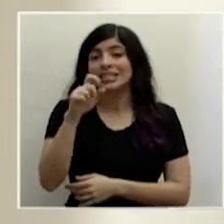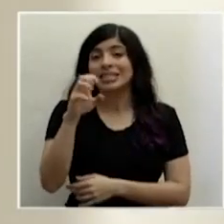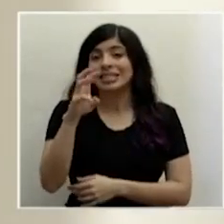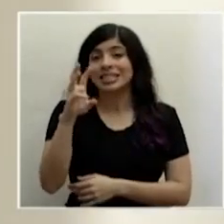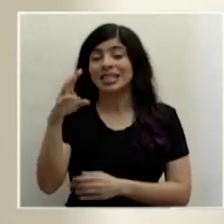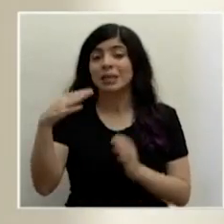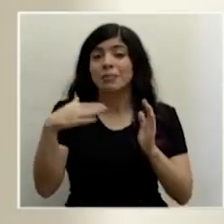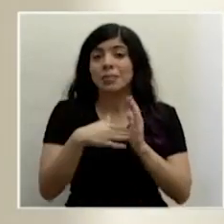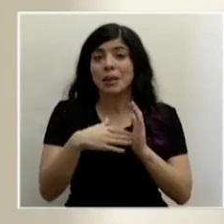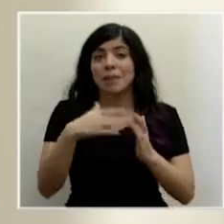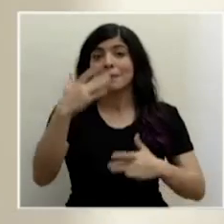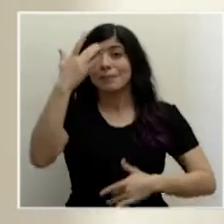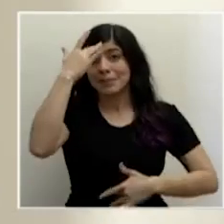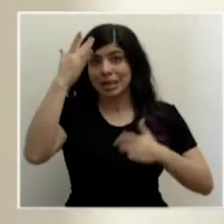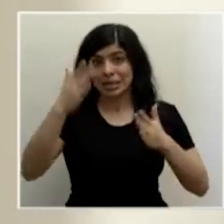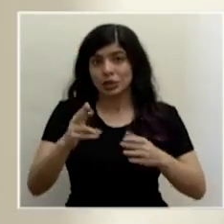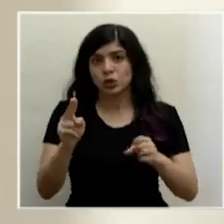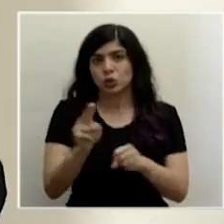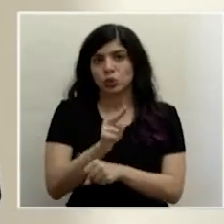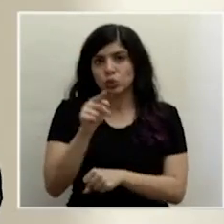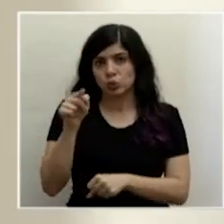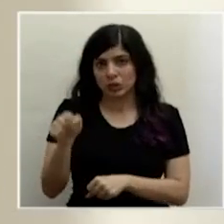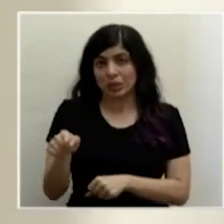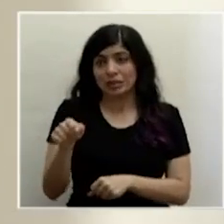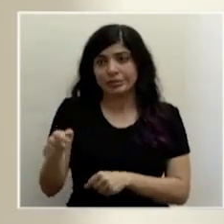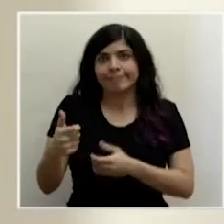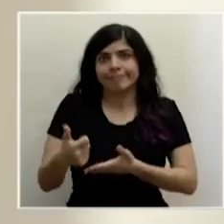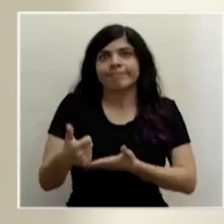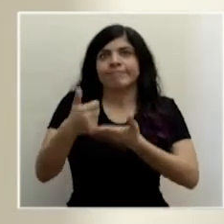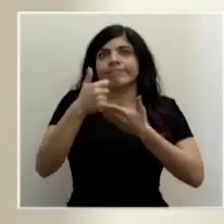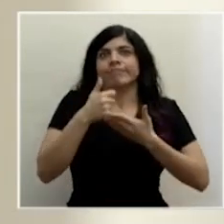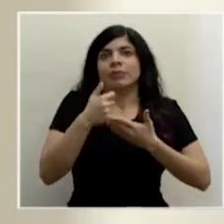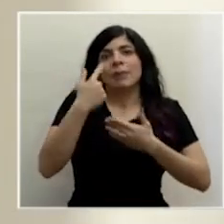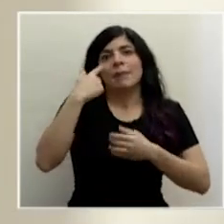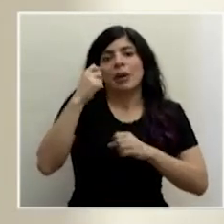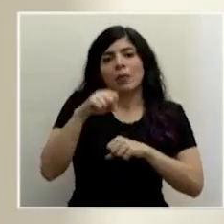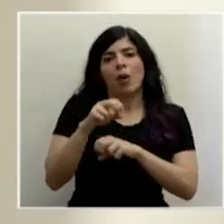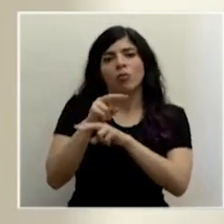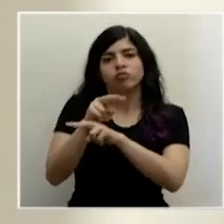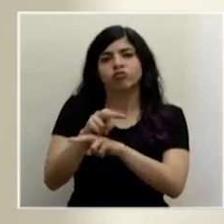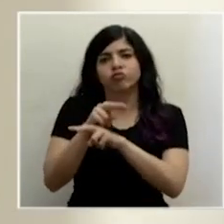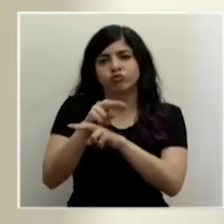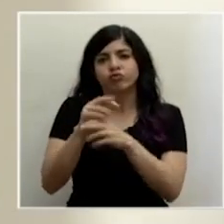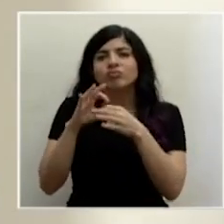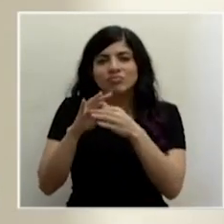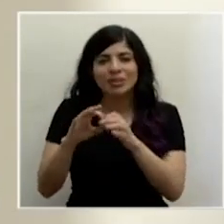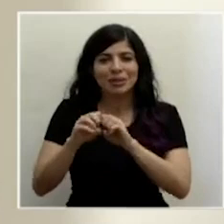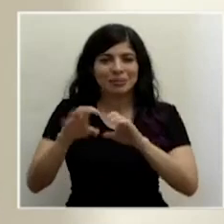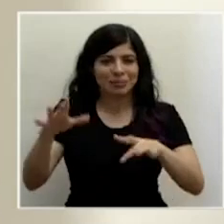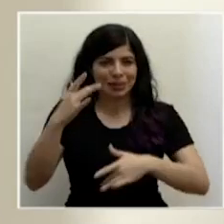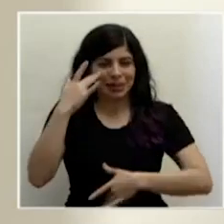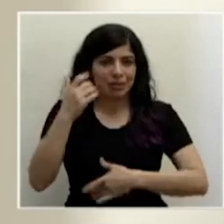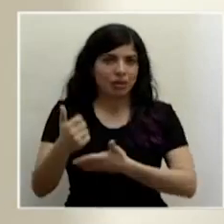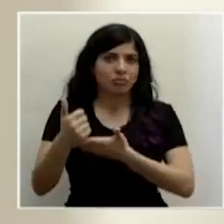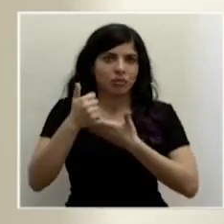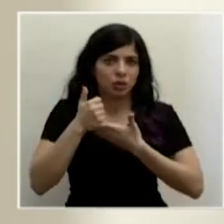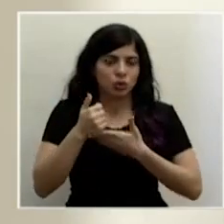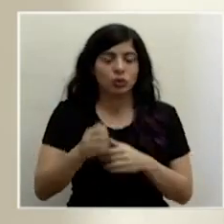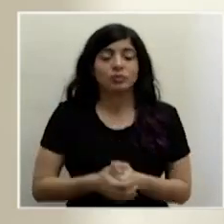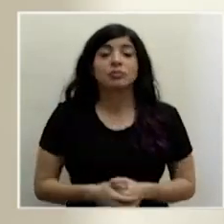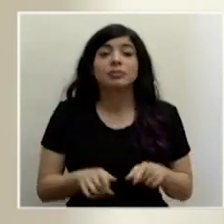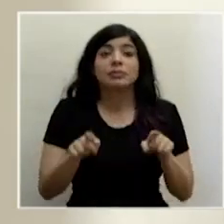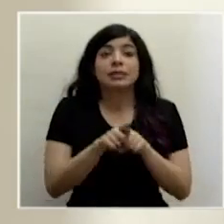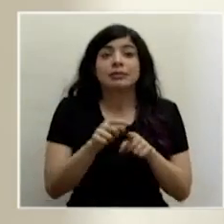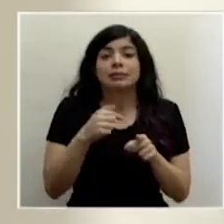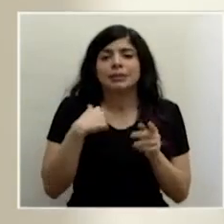.000 pacientes que están utilizando esta funcionalidad y esto nos ayuda para la labor de vigilancia epidemiológica. Y también quiero